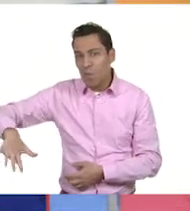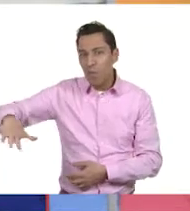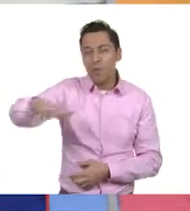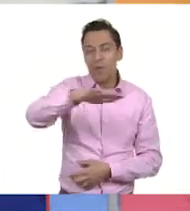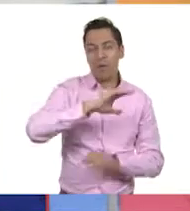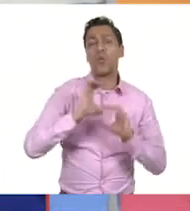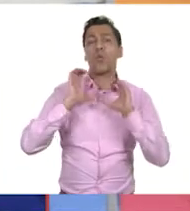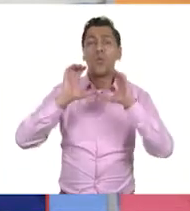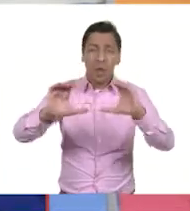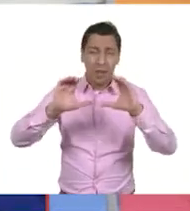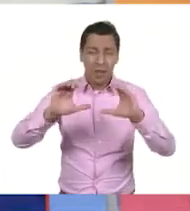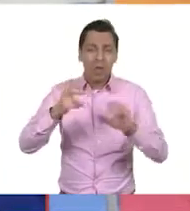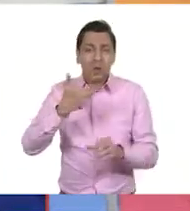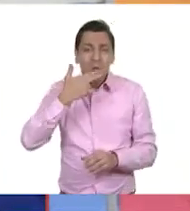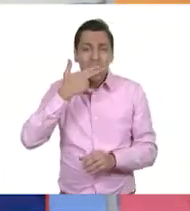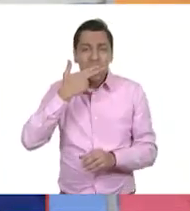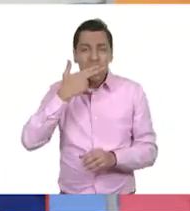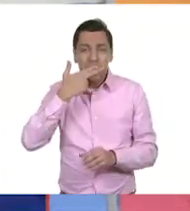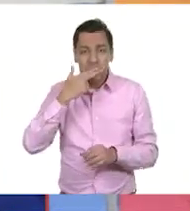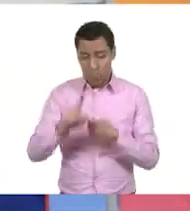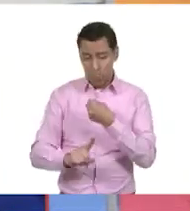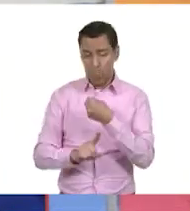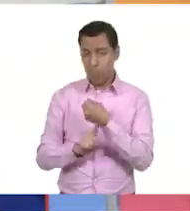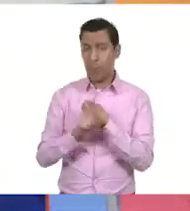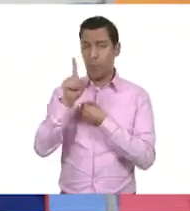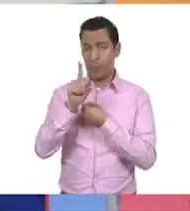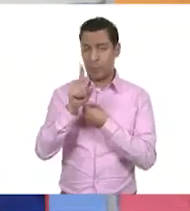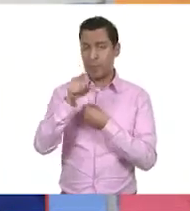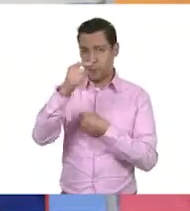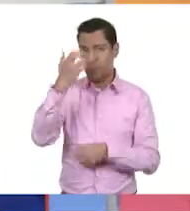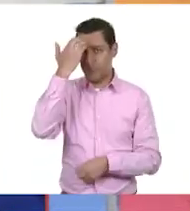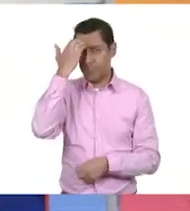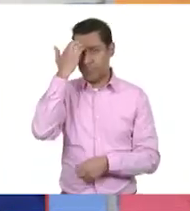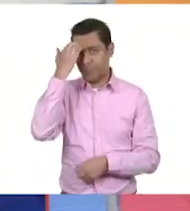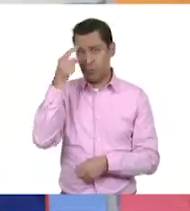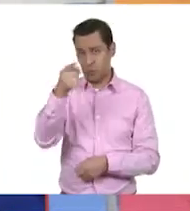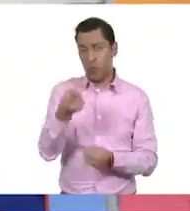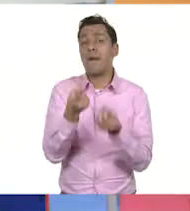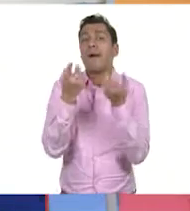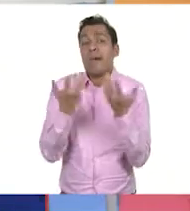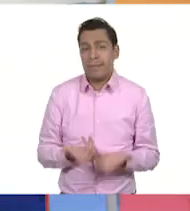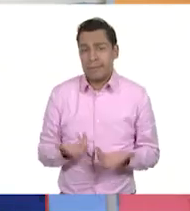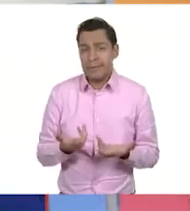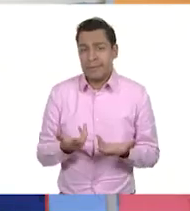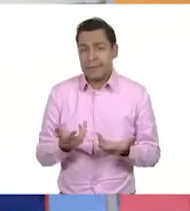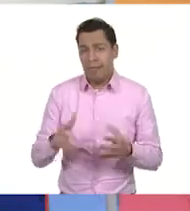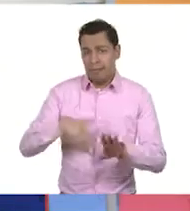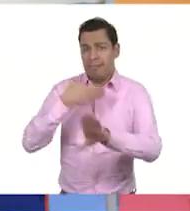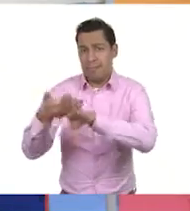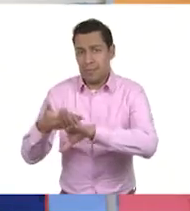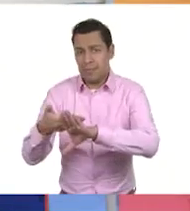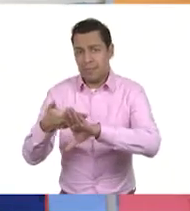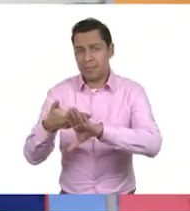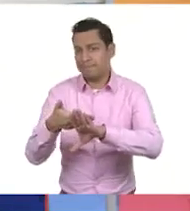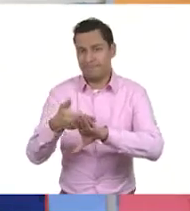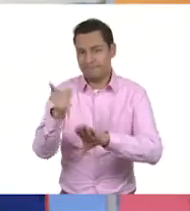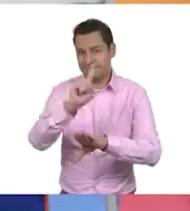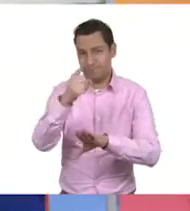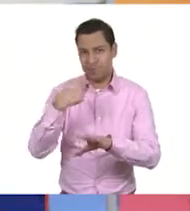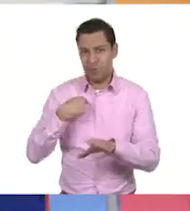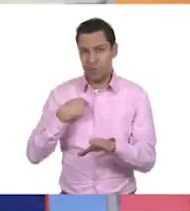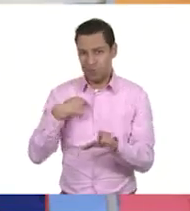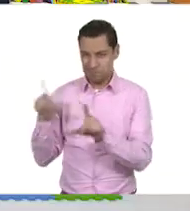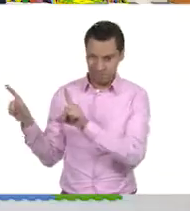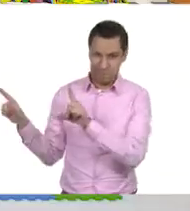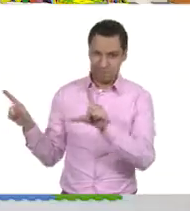una solución es conocer el problema, ¿no? Cierto. ¿Qué estamos haciendo que se está dañando? Por eso te traje dos tablas,